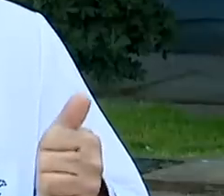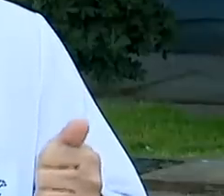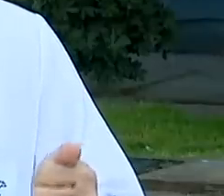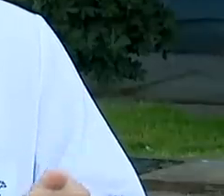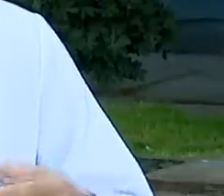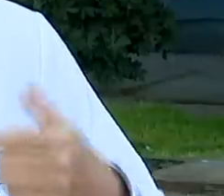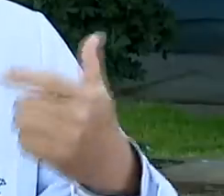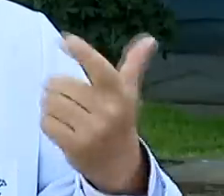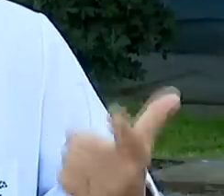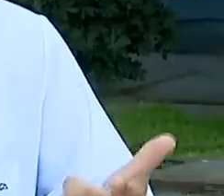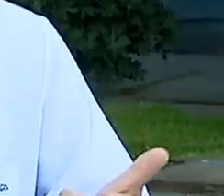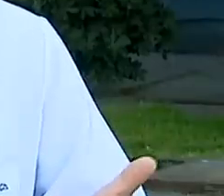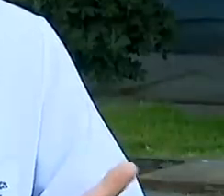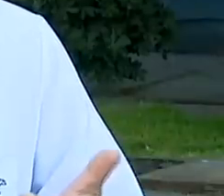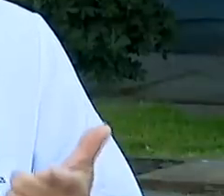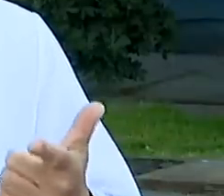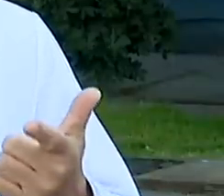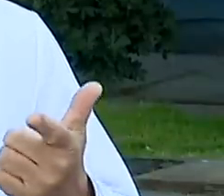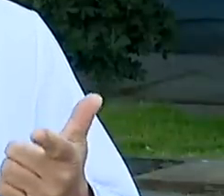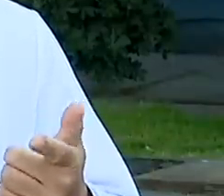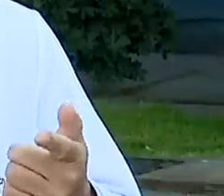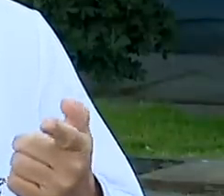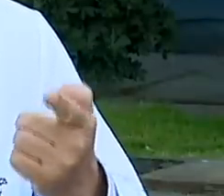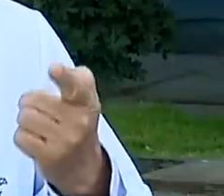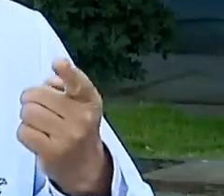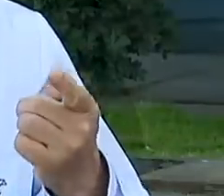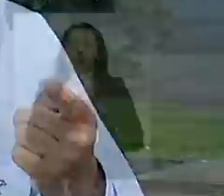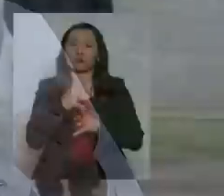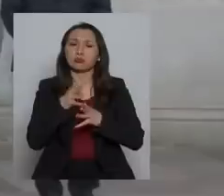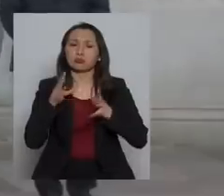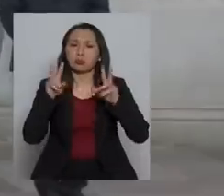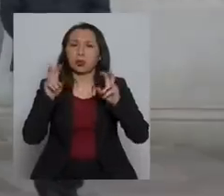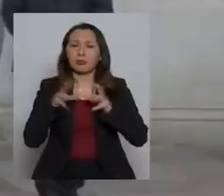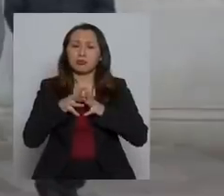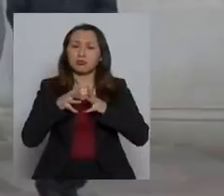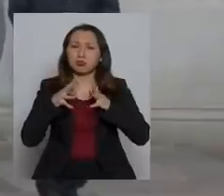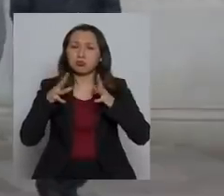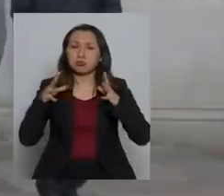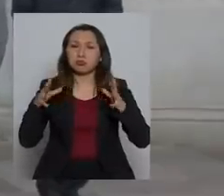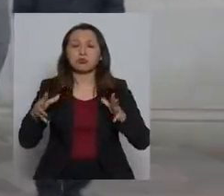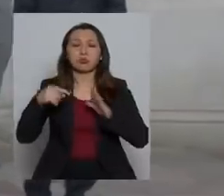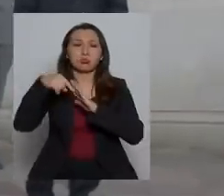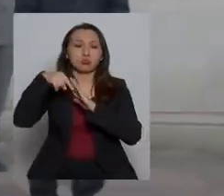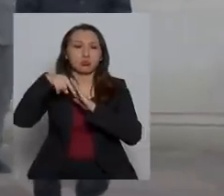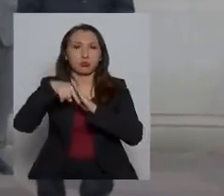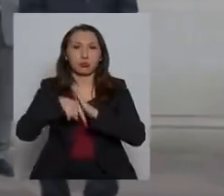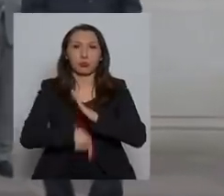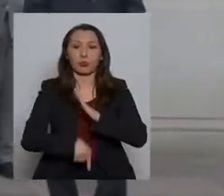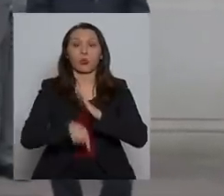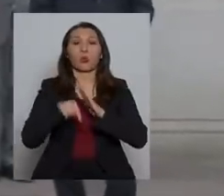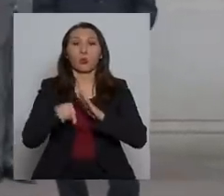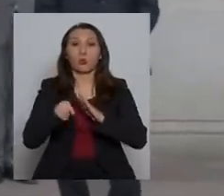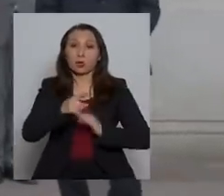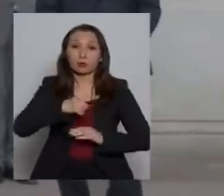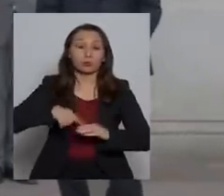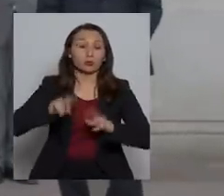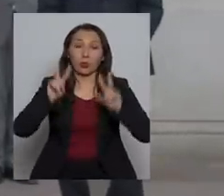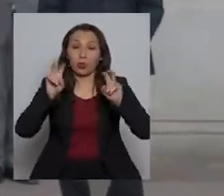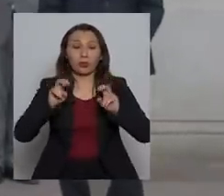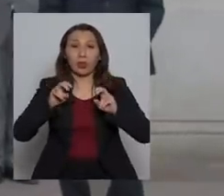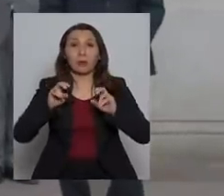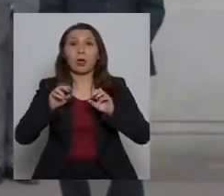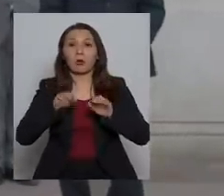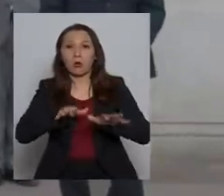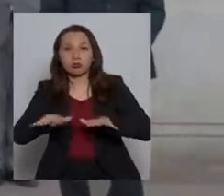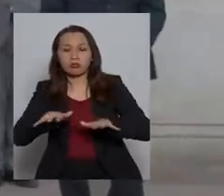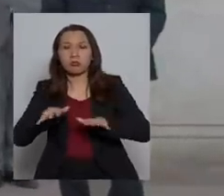doctor, ordenó solo un segundito, va a hablar el presidente de la república, por favor. Muy amplia y muy profunda y en todos los ámbitos